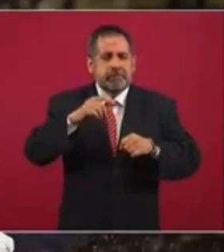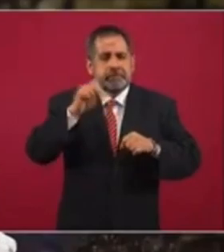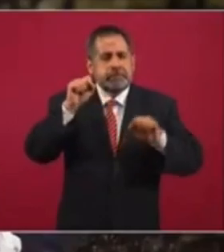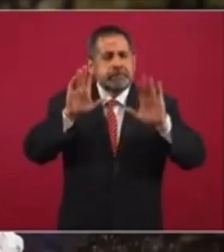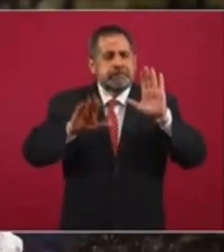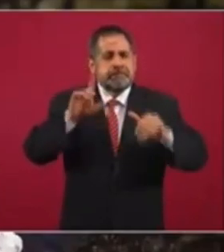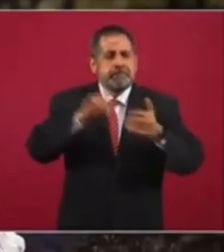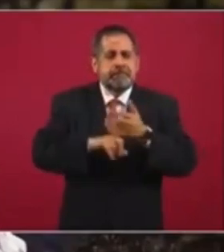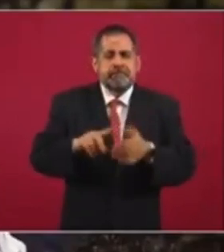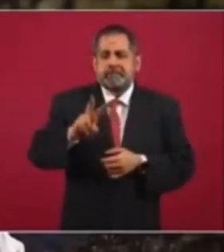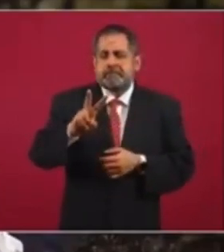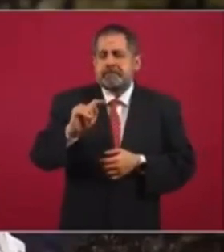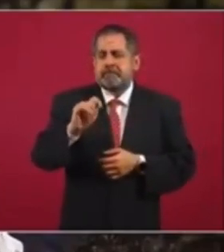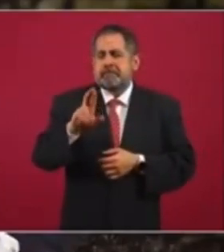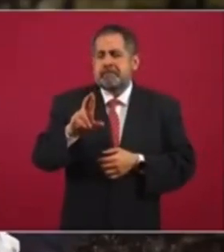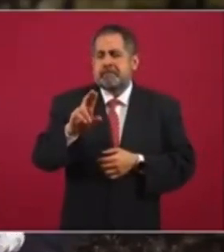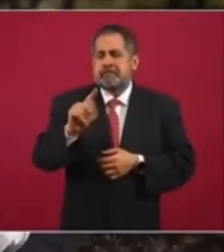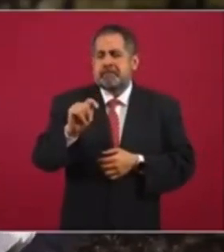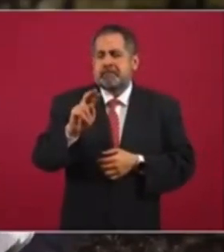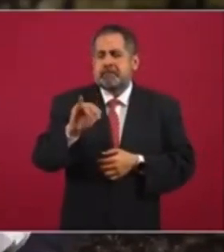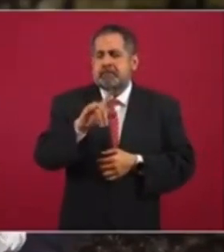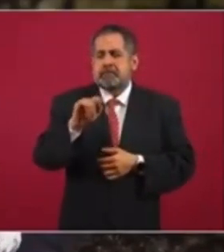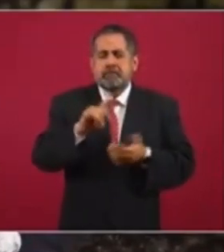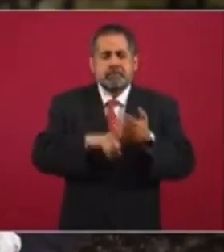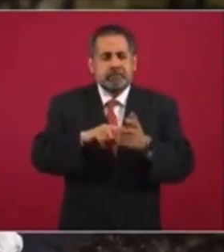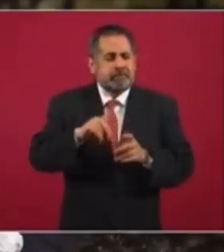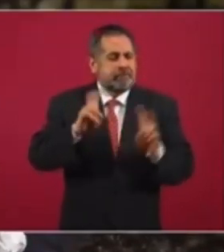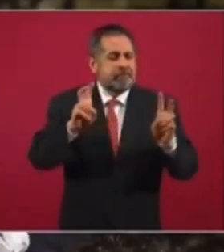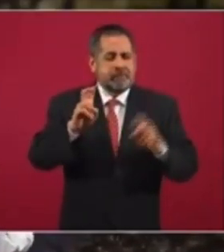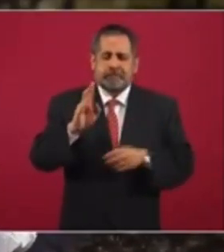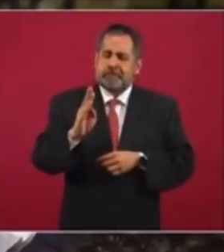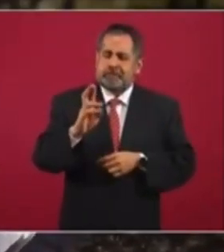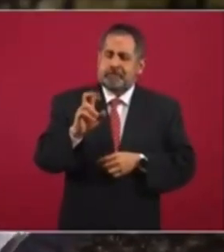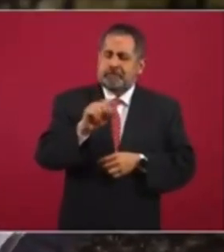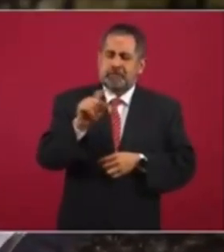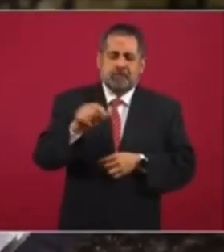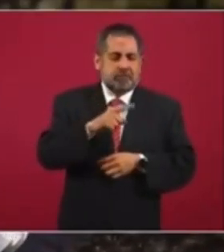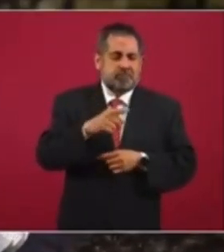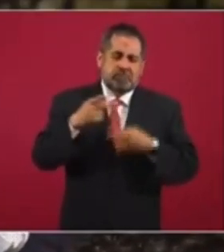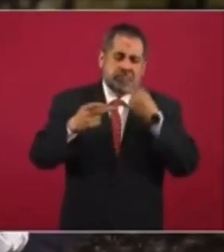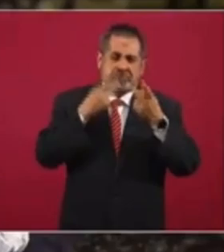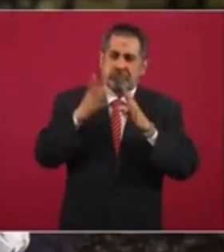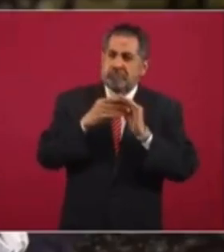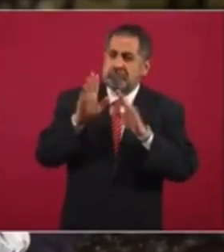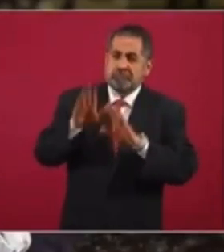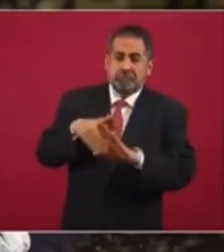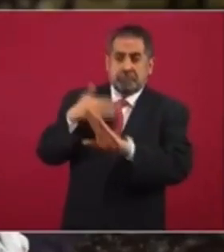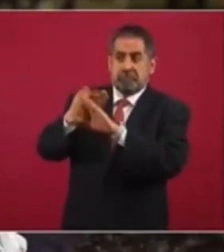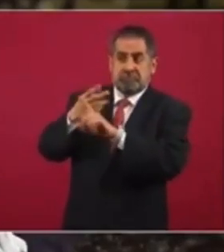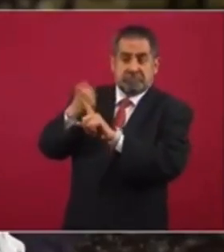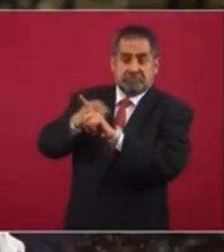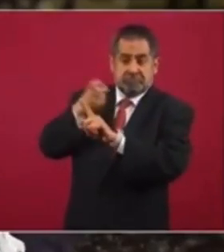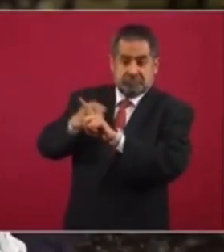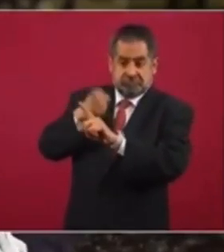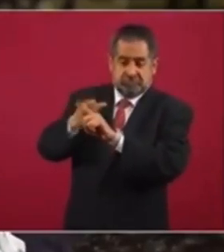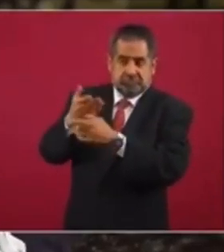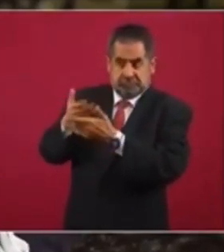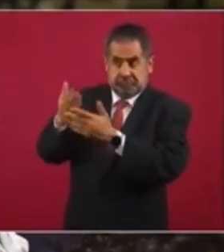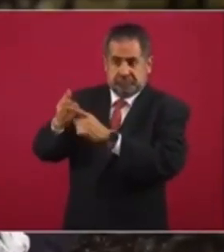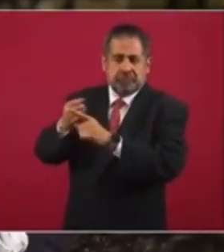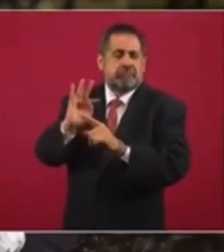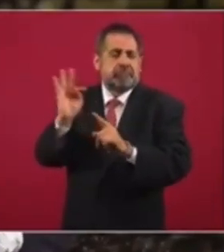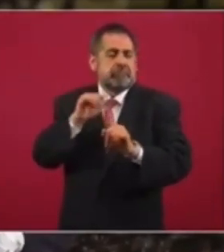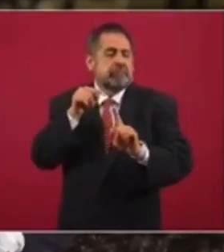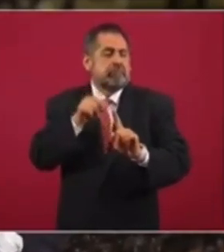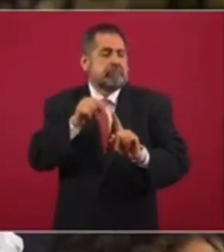el farsante llamado Broso, se hubiera referido como lo hizo contra su persona y la investidura presidencial en